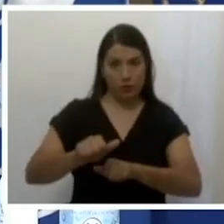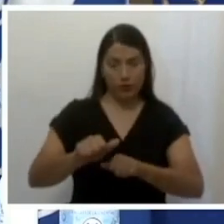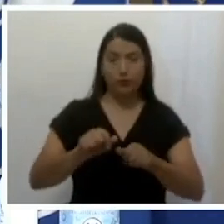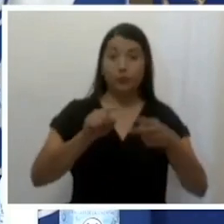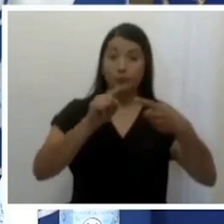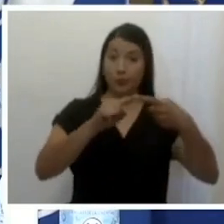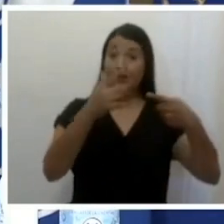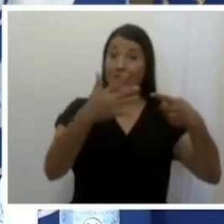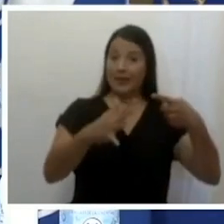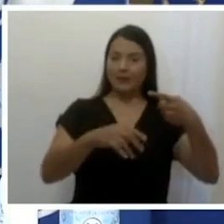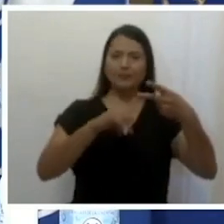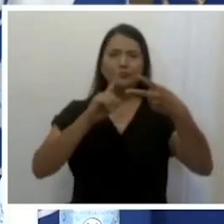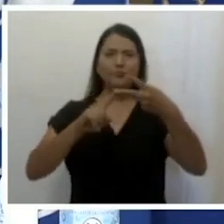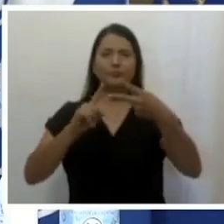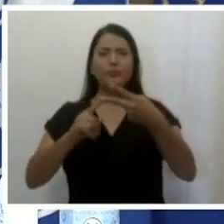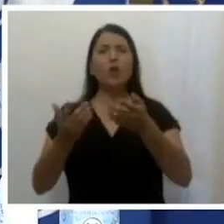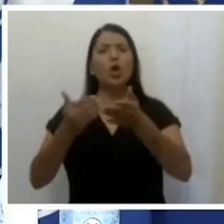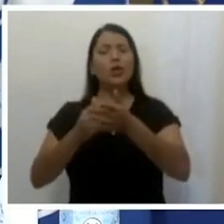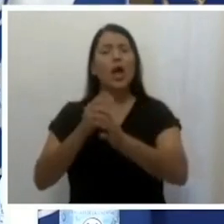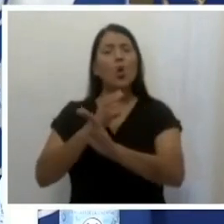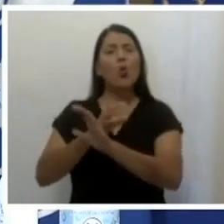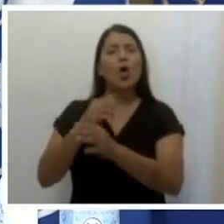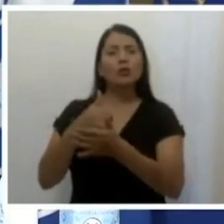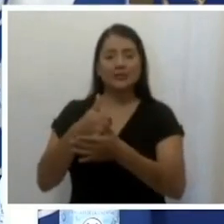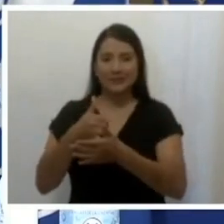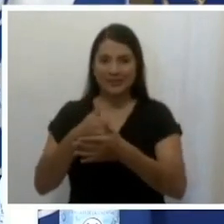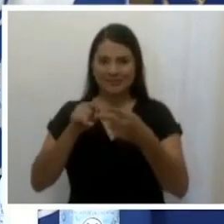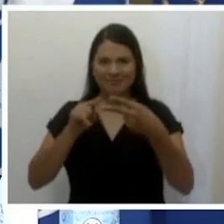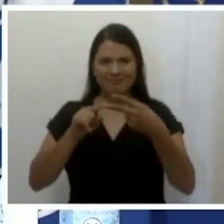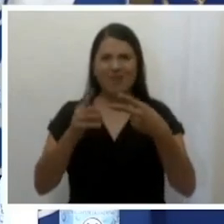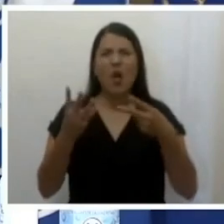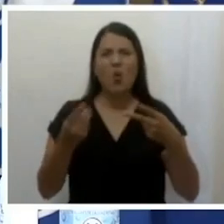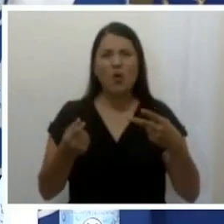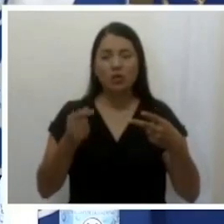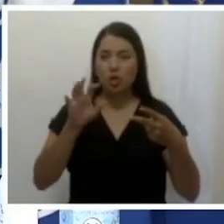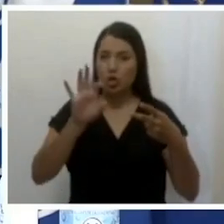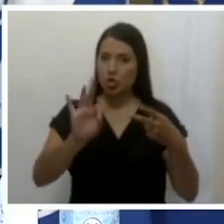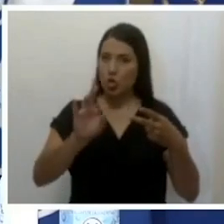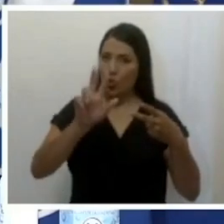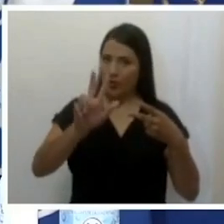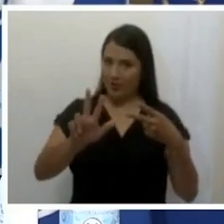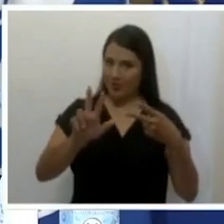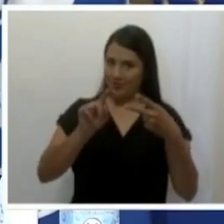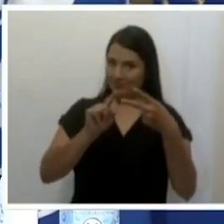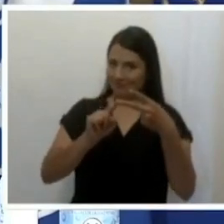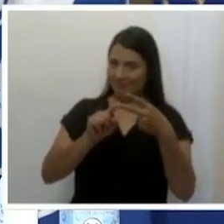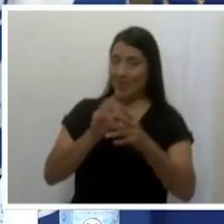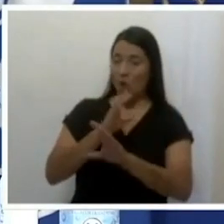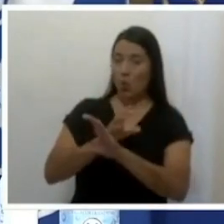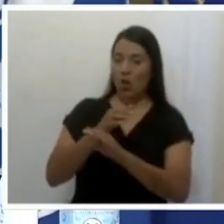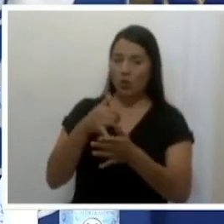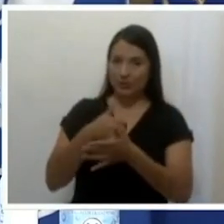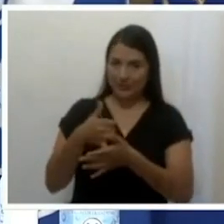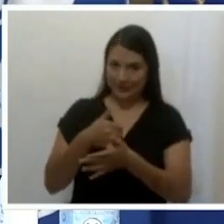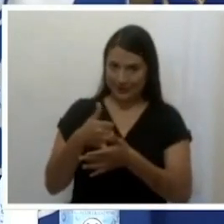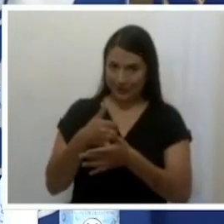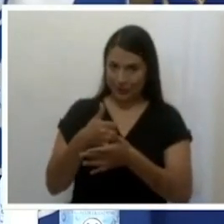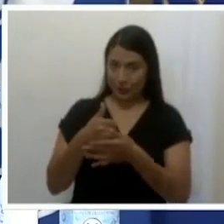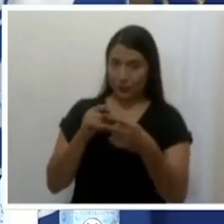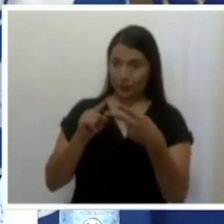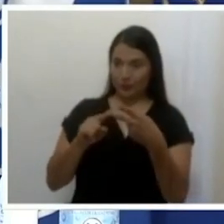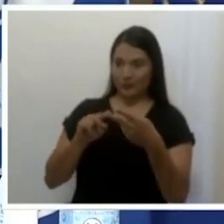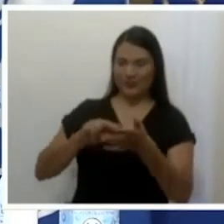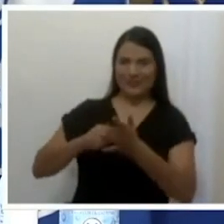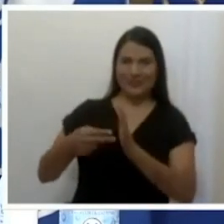unidades de cuidados intensivos. 93 pacientes en cuidados intensivos. Eso es un